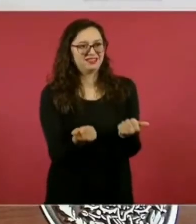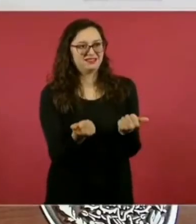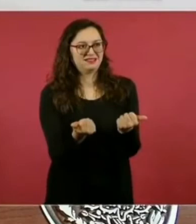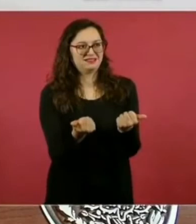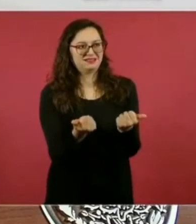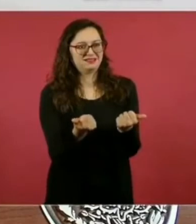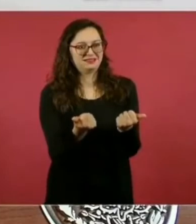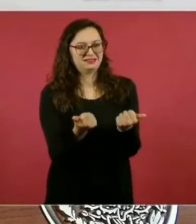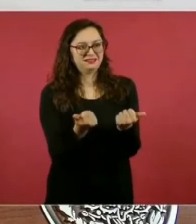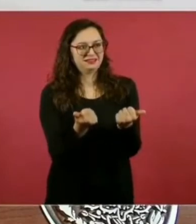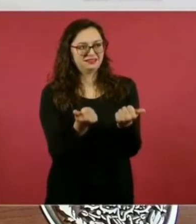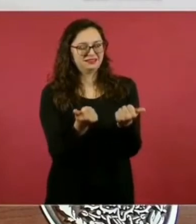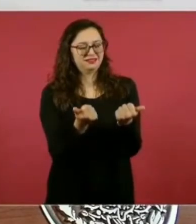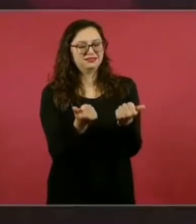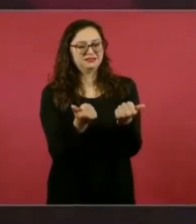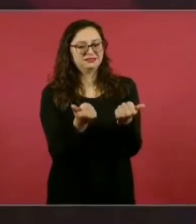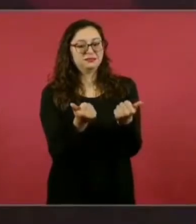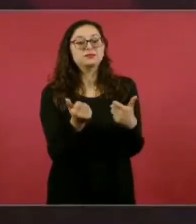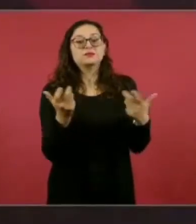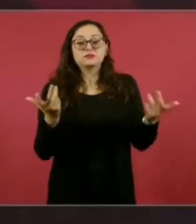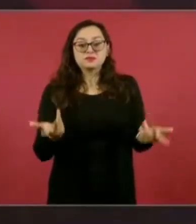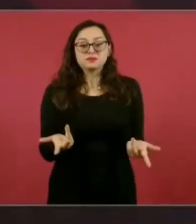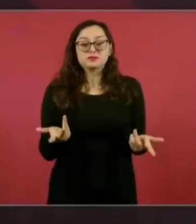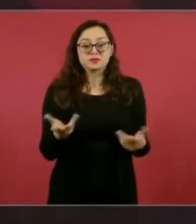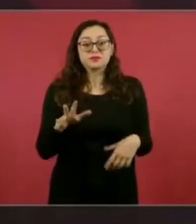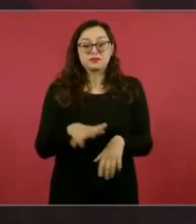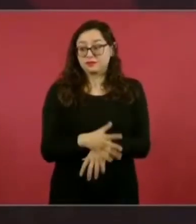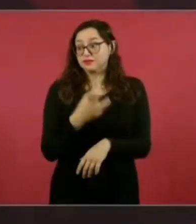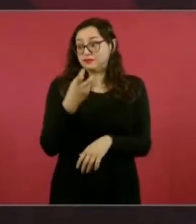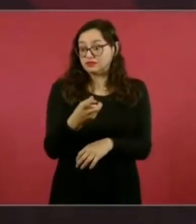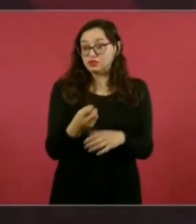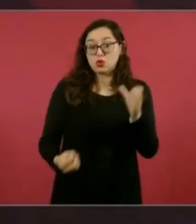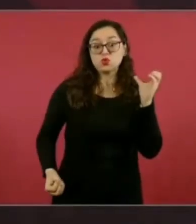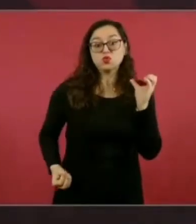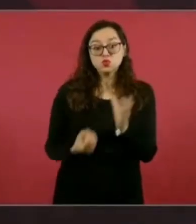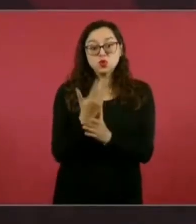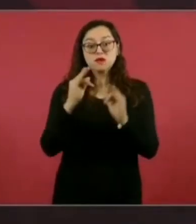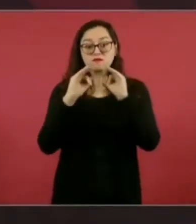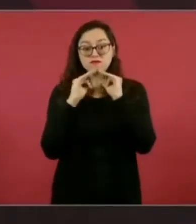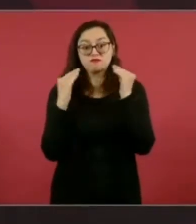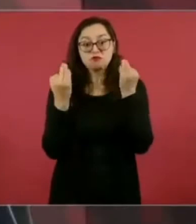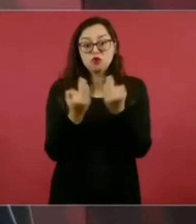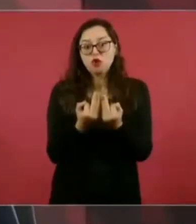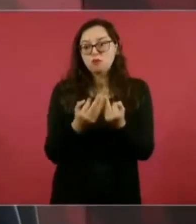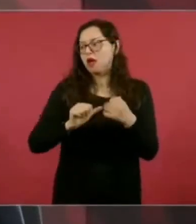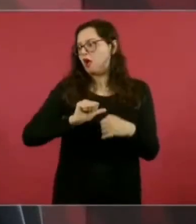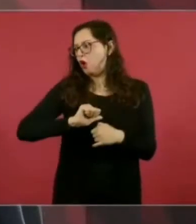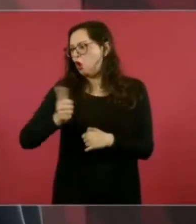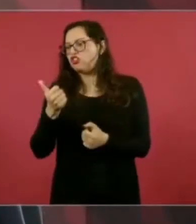Por eso, los reacomodos, es otra realidad.